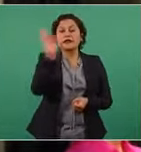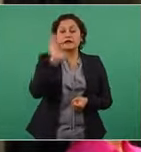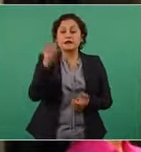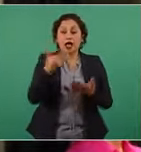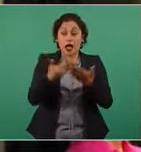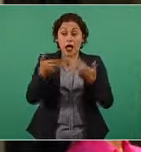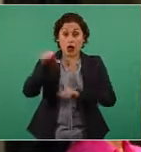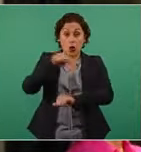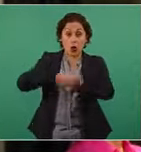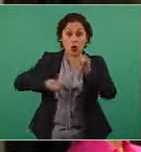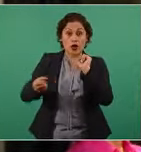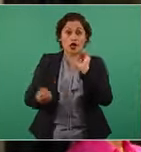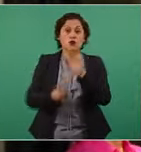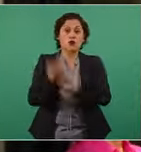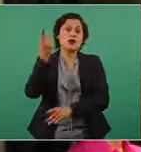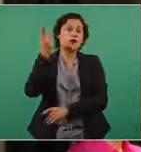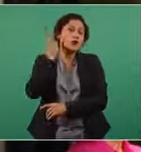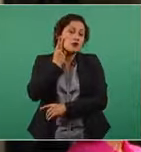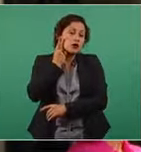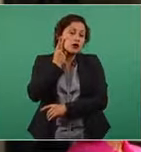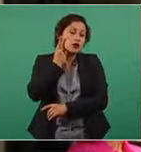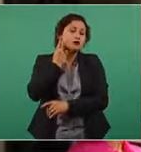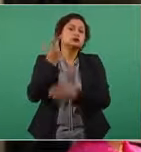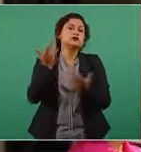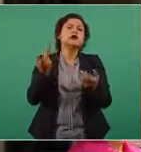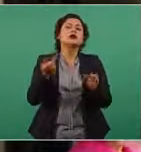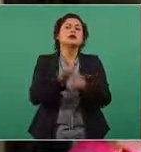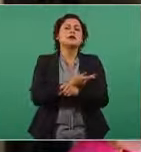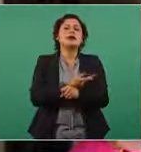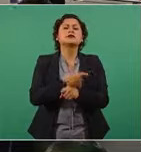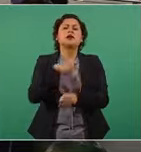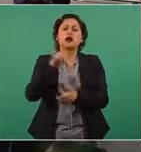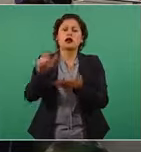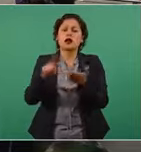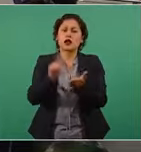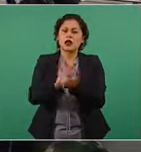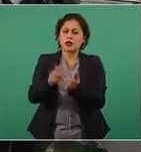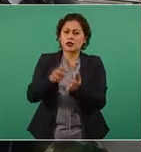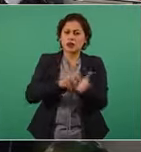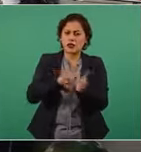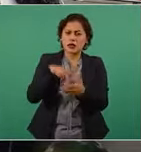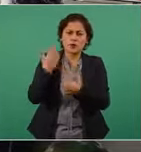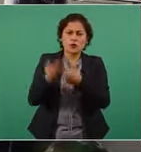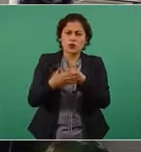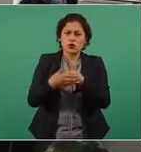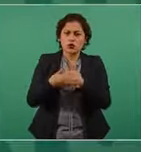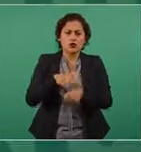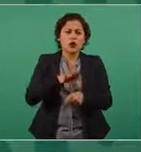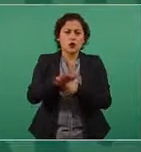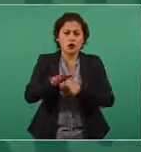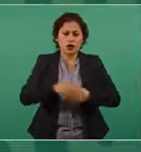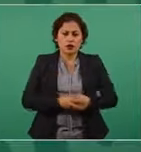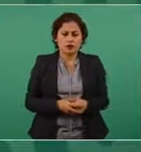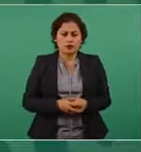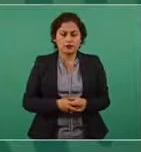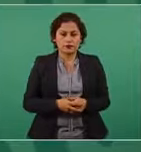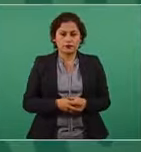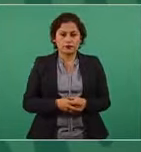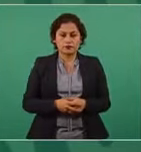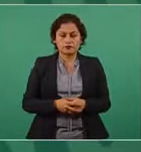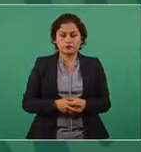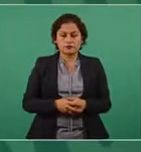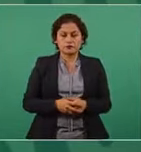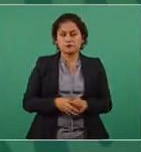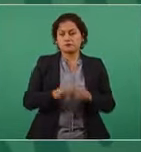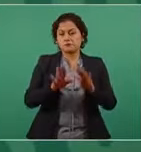cuáles serían las prioridades para las reformas venideras. Sería mi primera pregunta. Gracias, presidente. Yo esperaría que